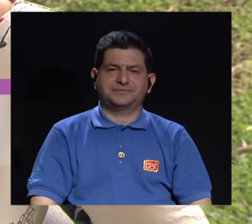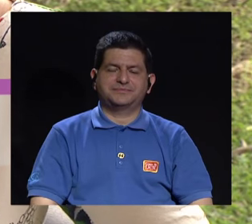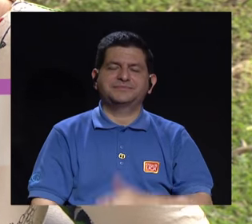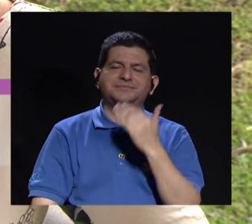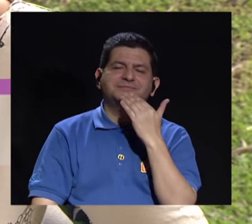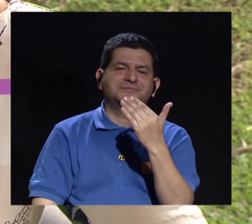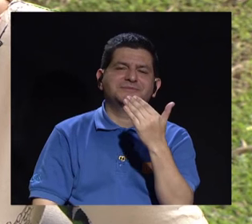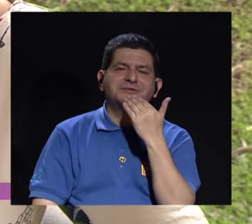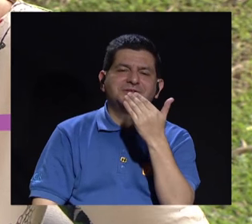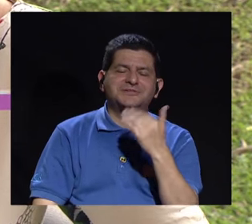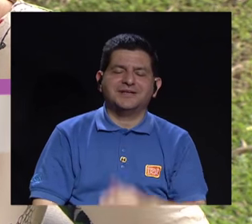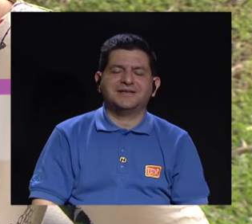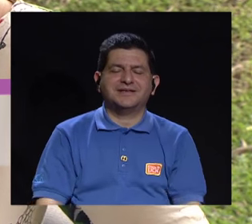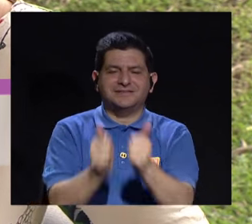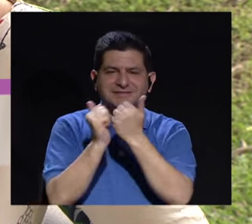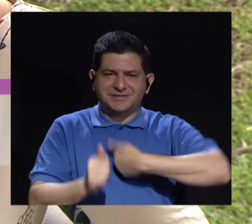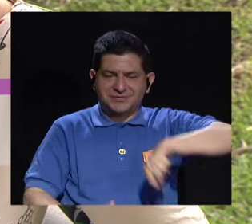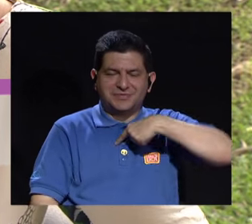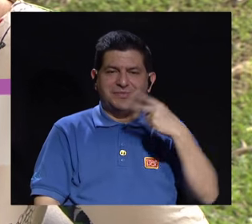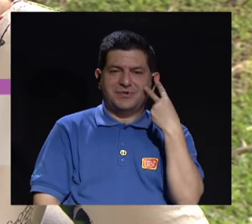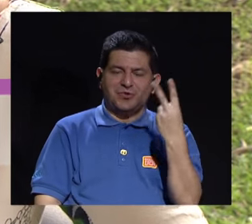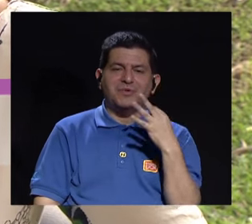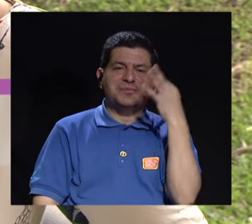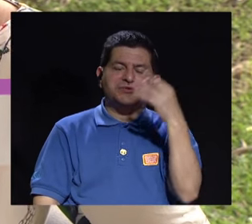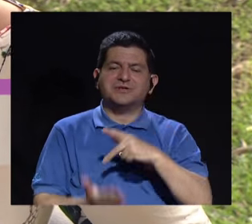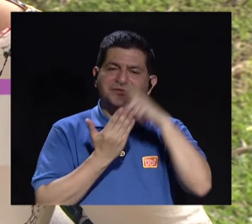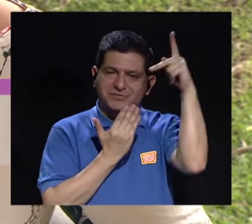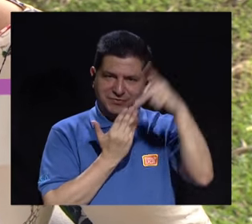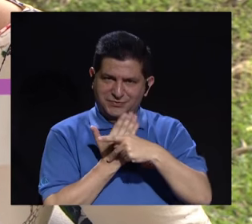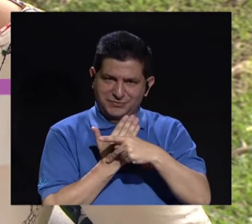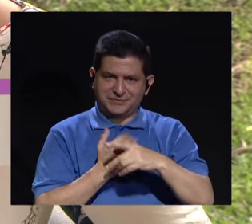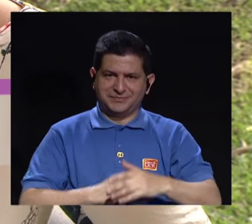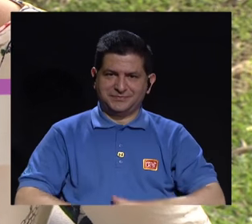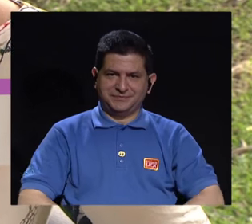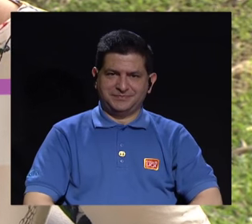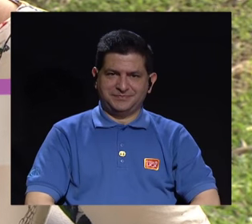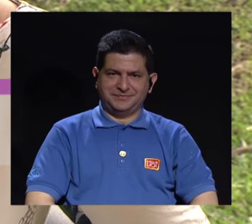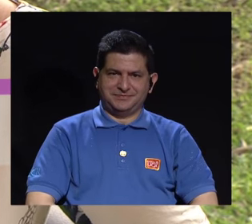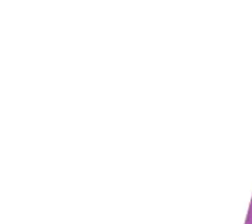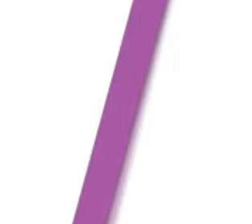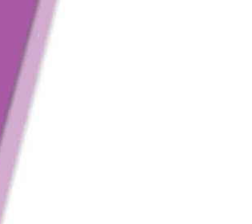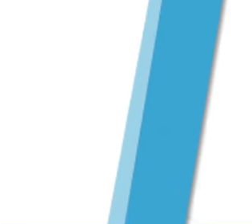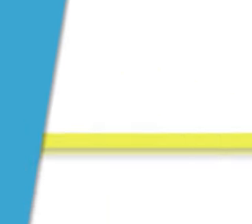Y muchísimas gracias por su compañía. Nos vemos en una próxima ocasión.